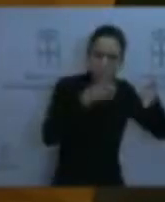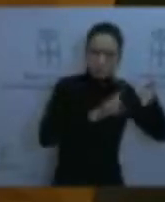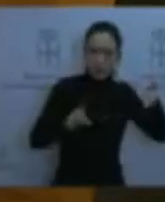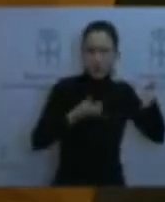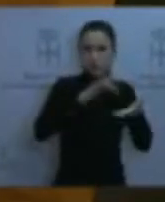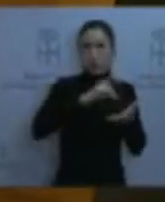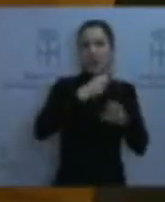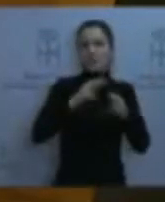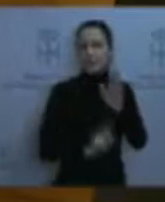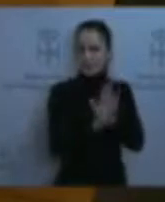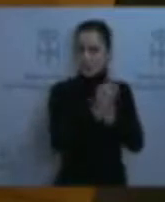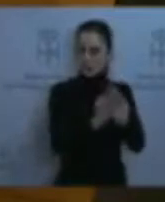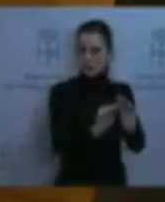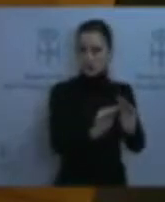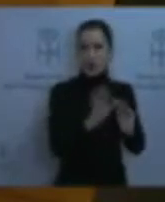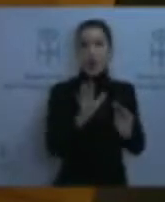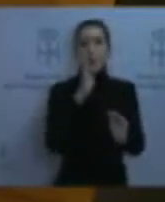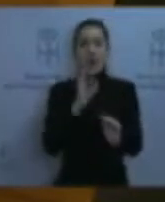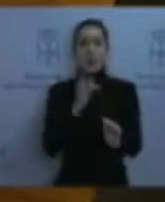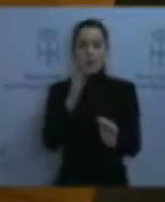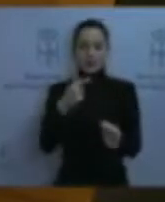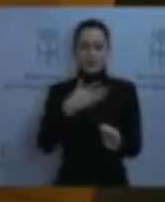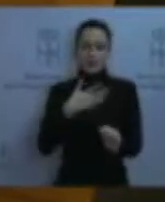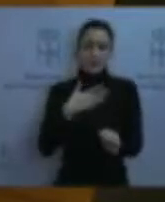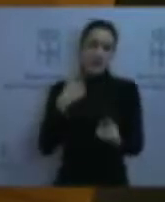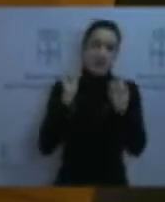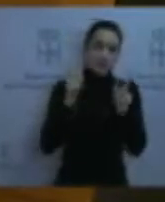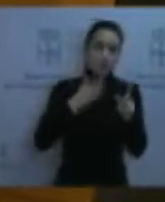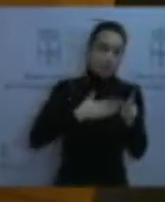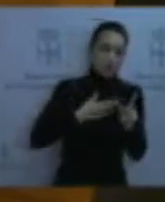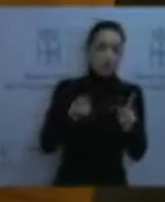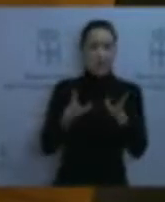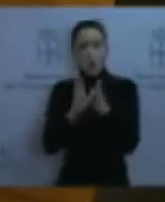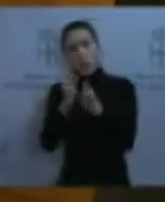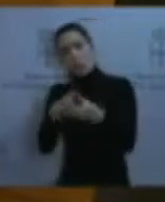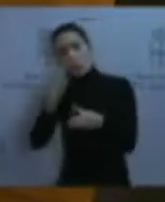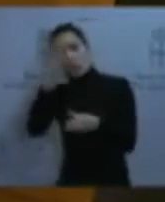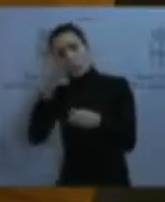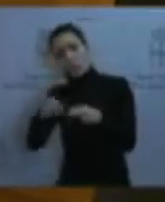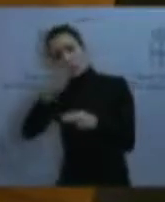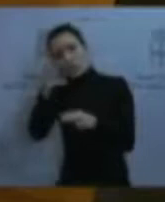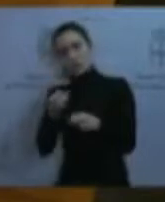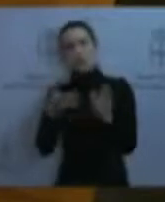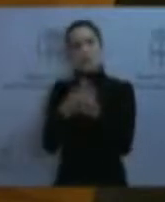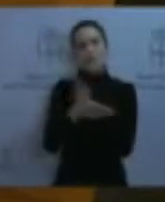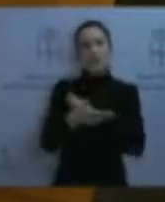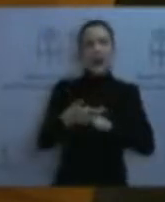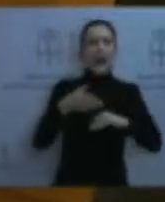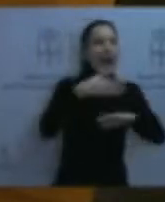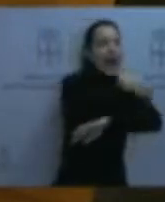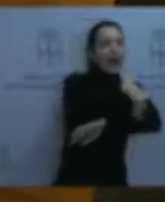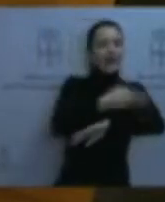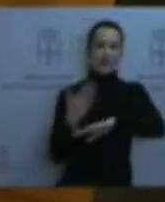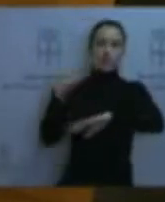parlamentarios, deriva en un trabajo de calle llevado hasta el hemiciclo. Trabajo que ya sabemos en qué queda cada vez